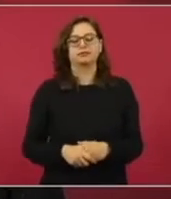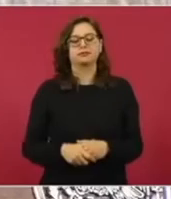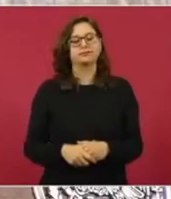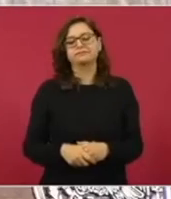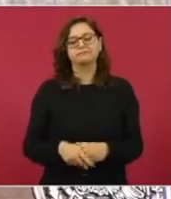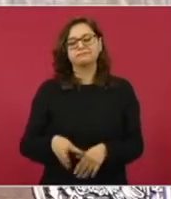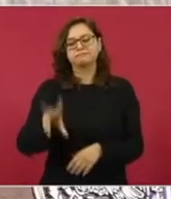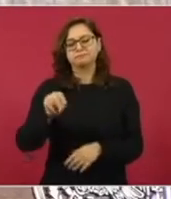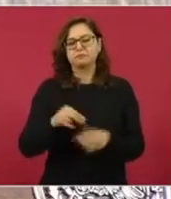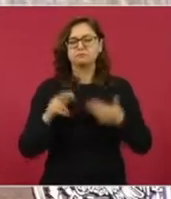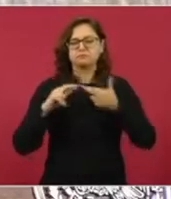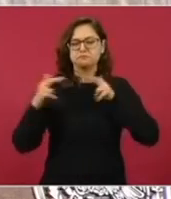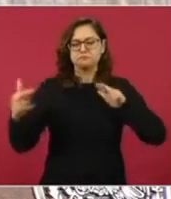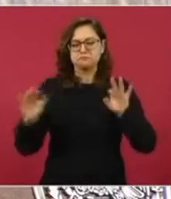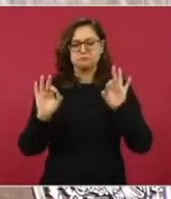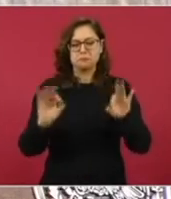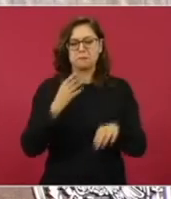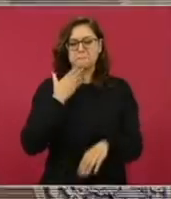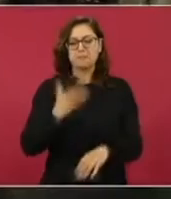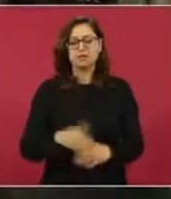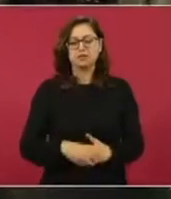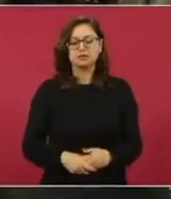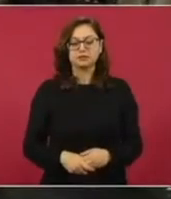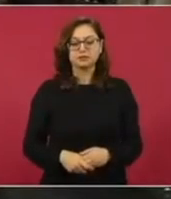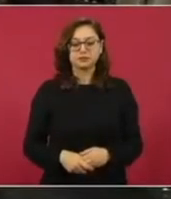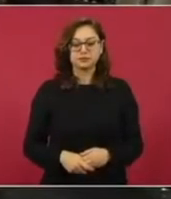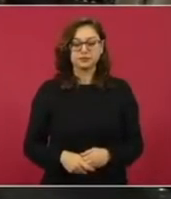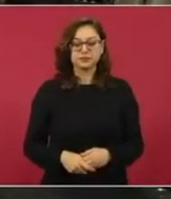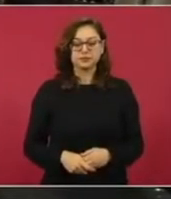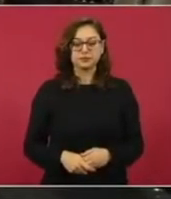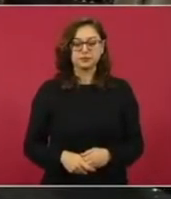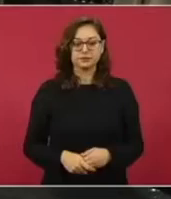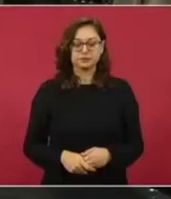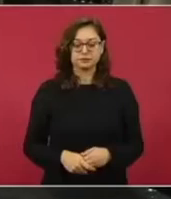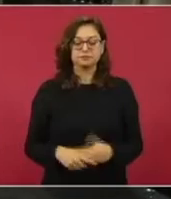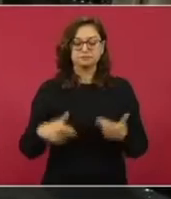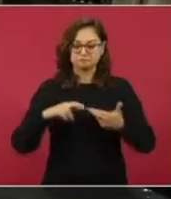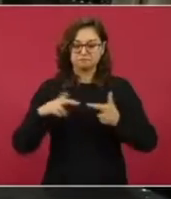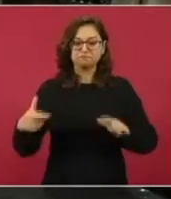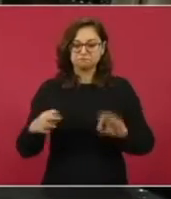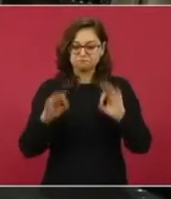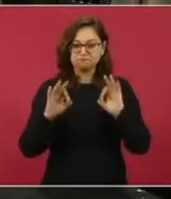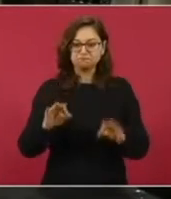están bien las relaciones, están bien las relaciones.